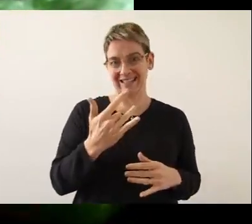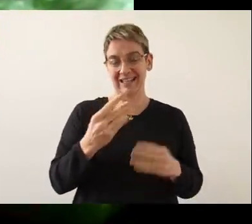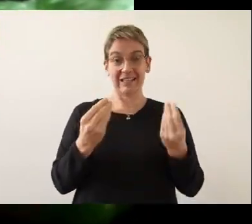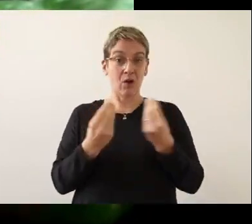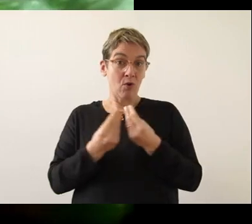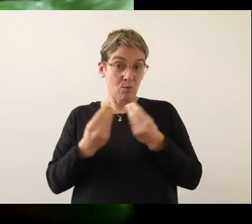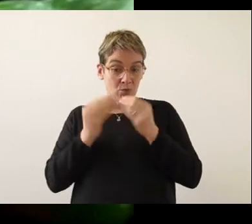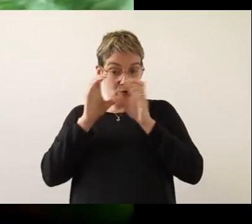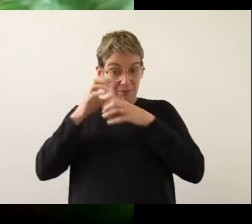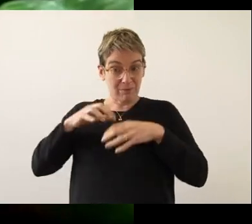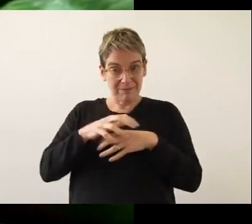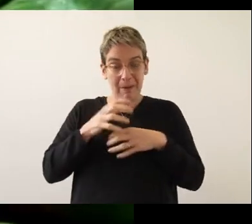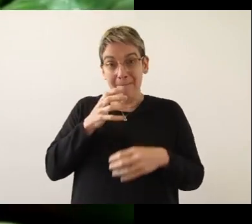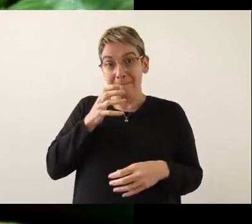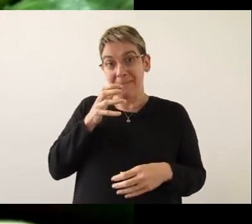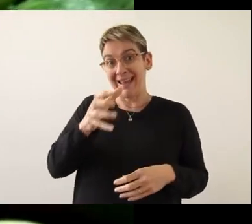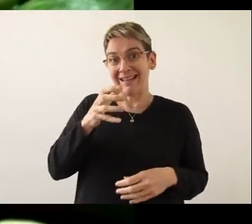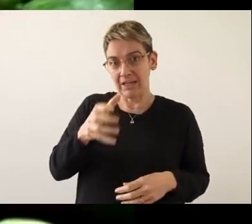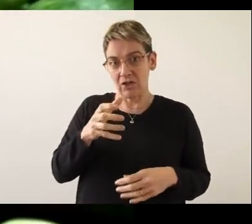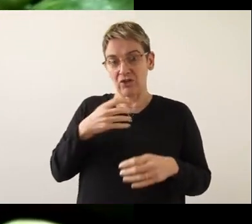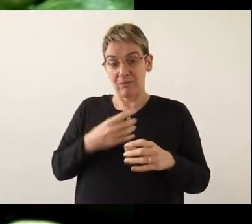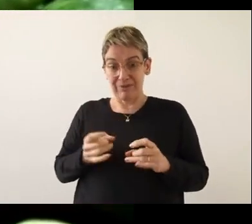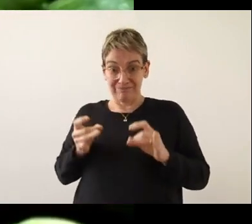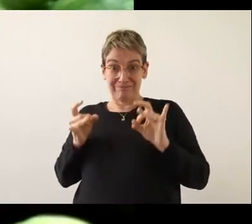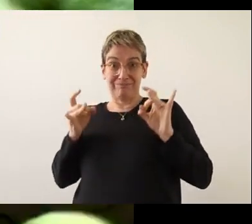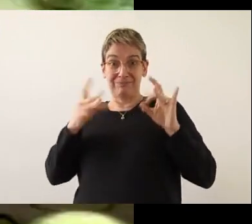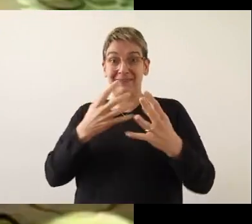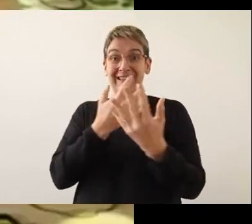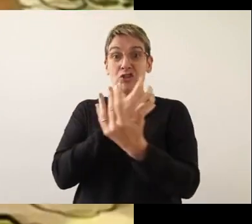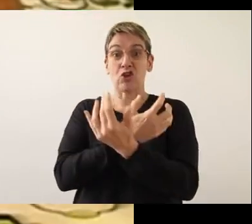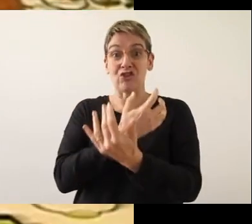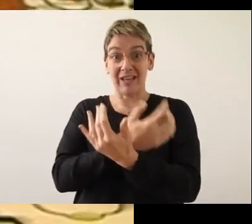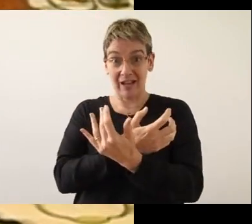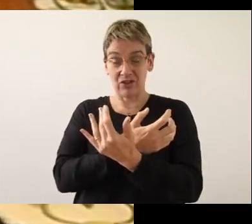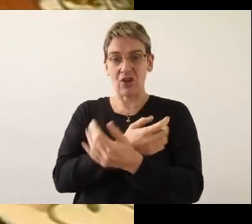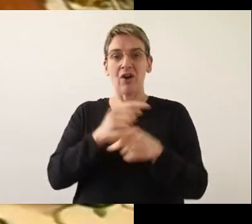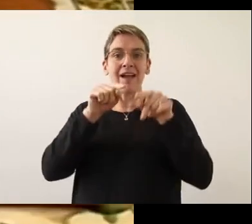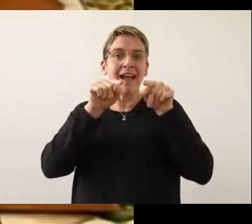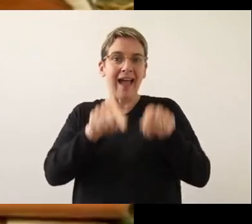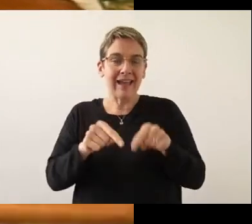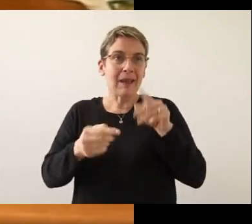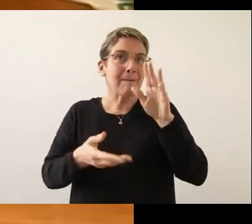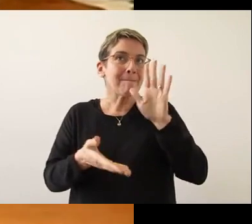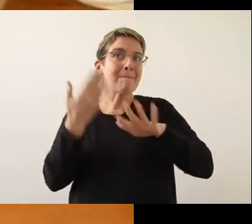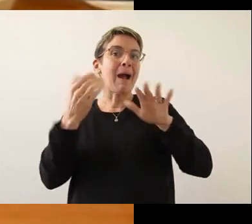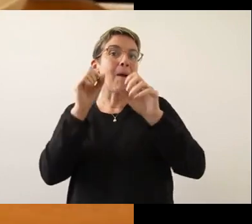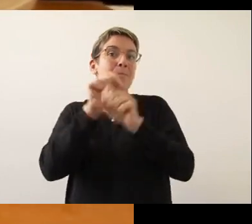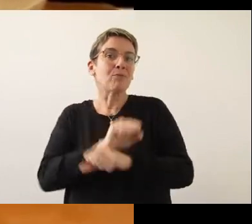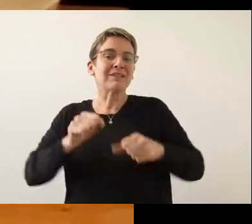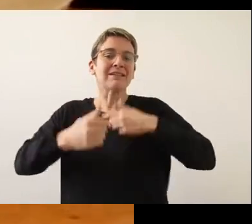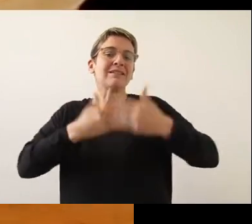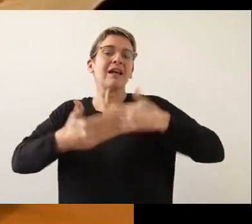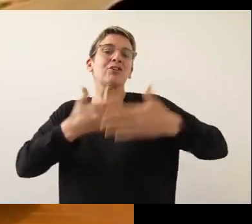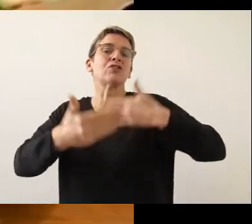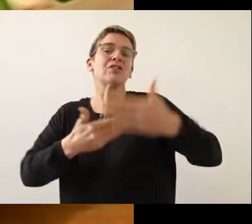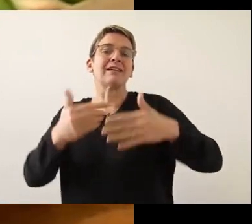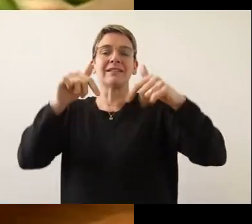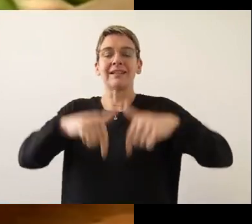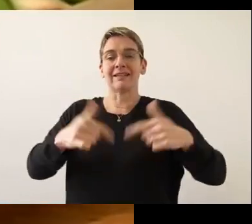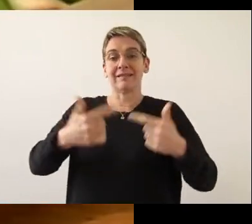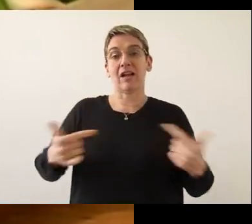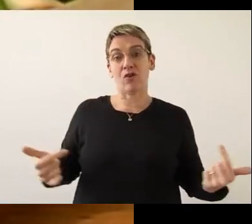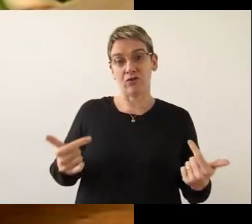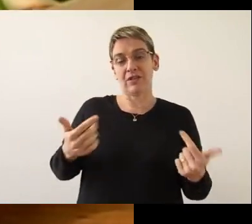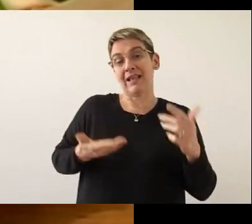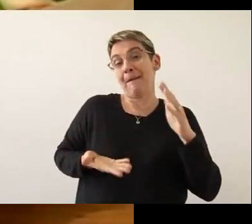microorganismos peligrosos que podrían causar intoxicaciones tienen mayores posibilidades de desarrollarse en estos productos,